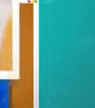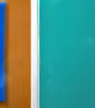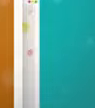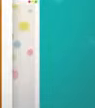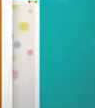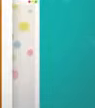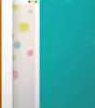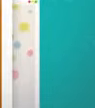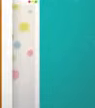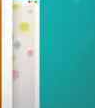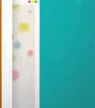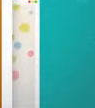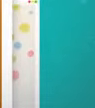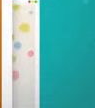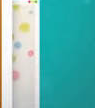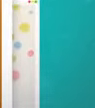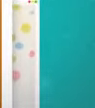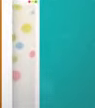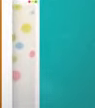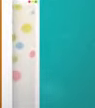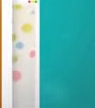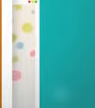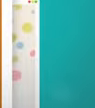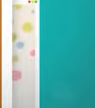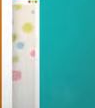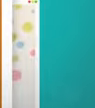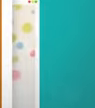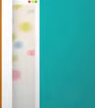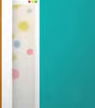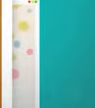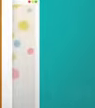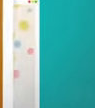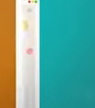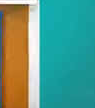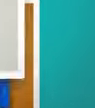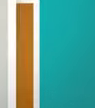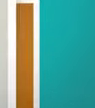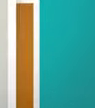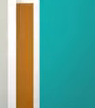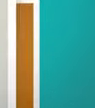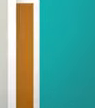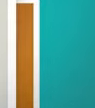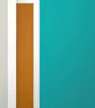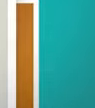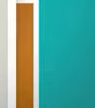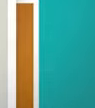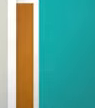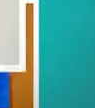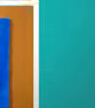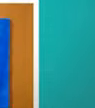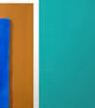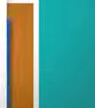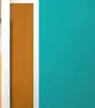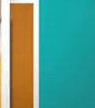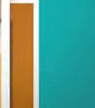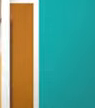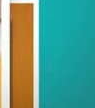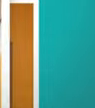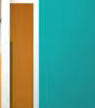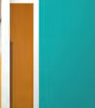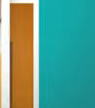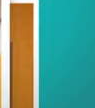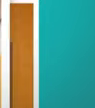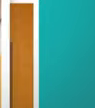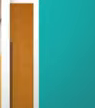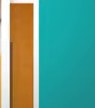por el otro. Por ejemplo, adopta una familia, regala un mercado, donar un día de tu suelto, dar una ayuda